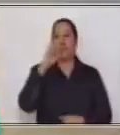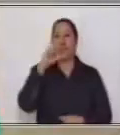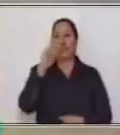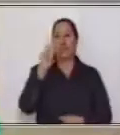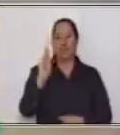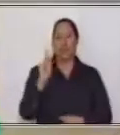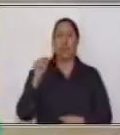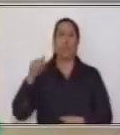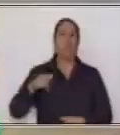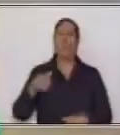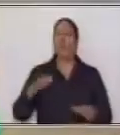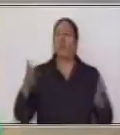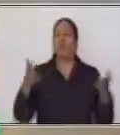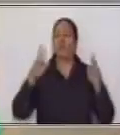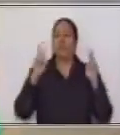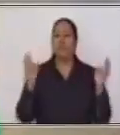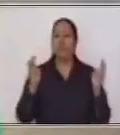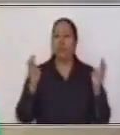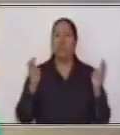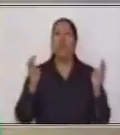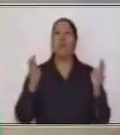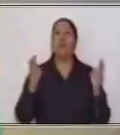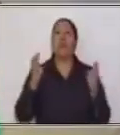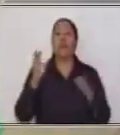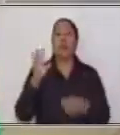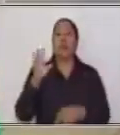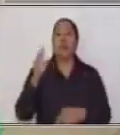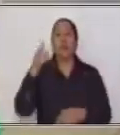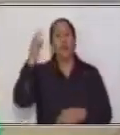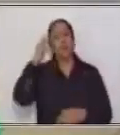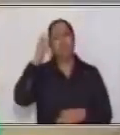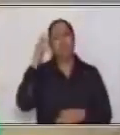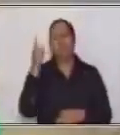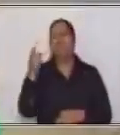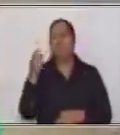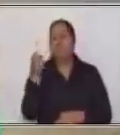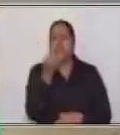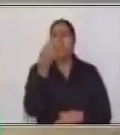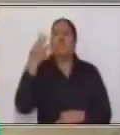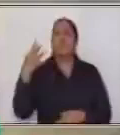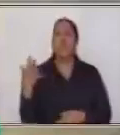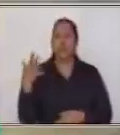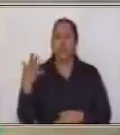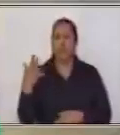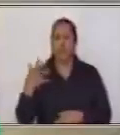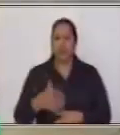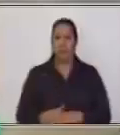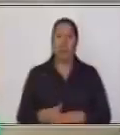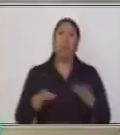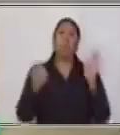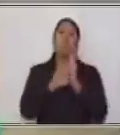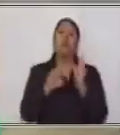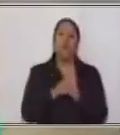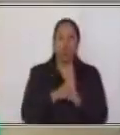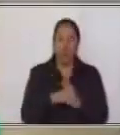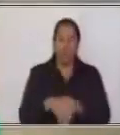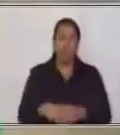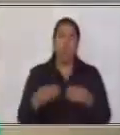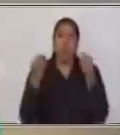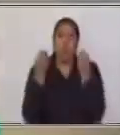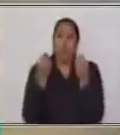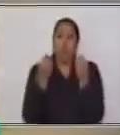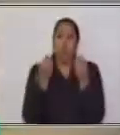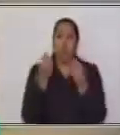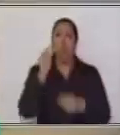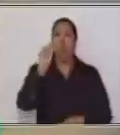identificación de cantidades sin precisarlas. Como por ejemplo, muchos, pocos,